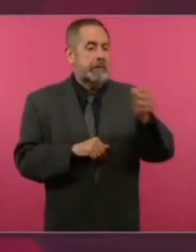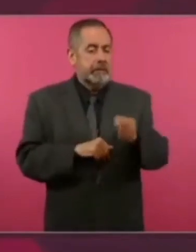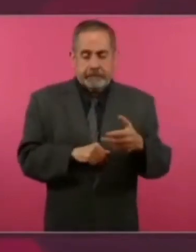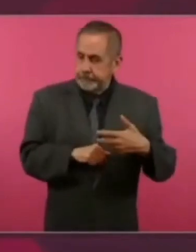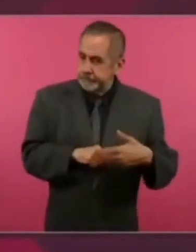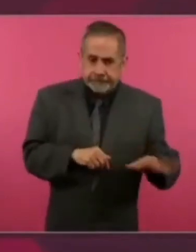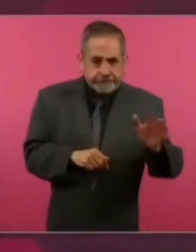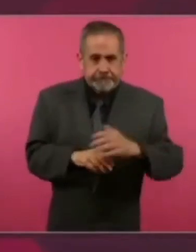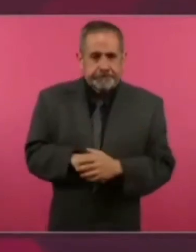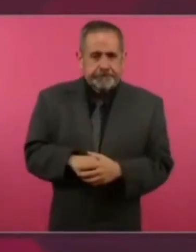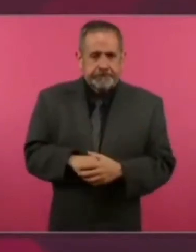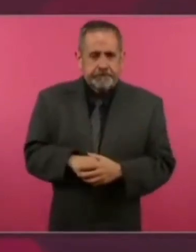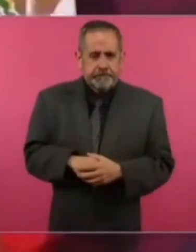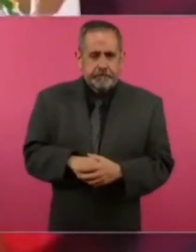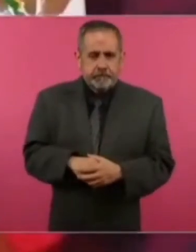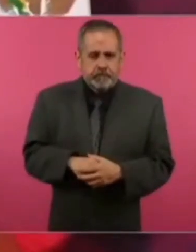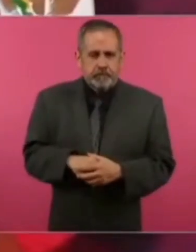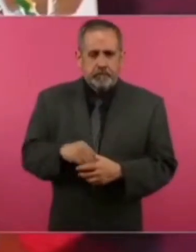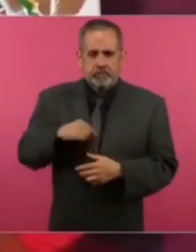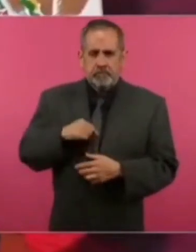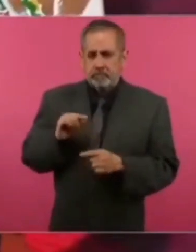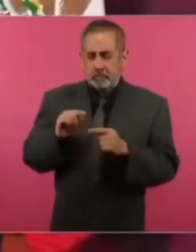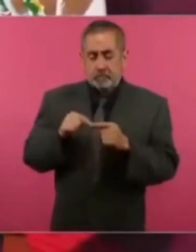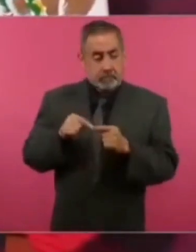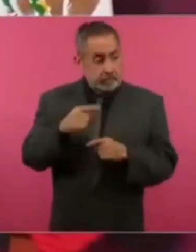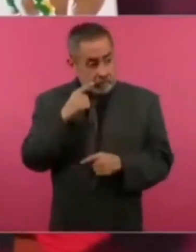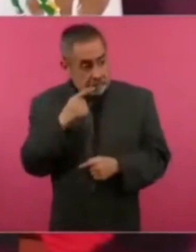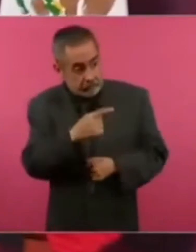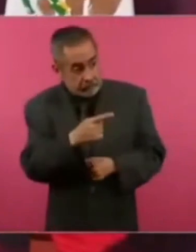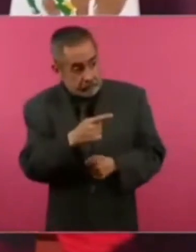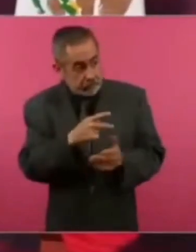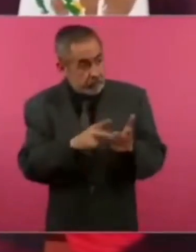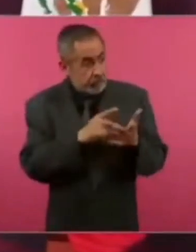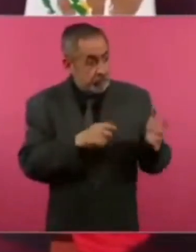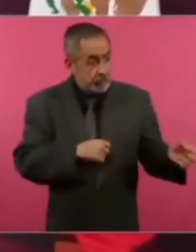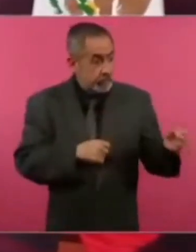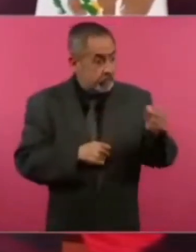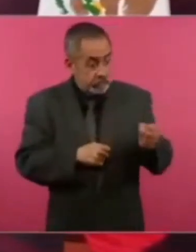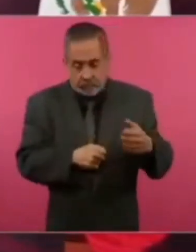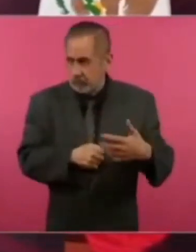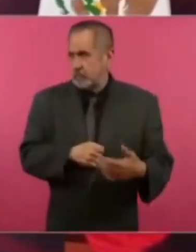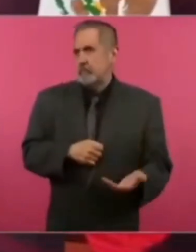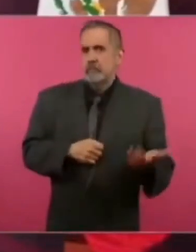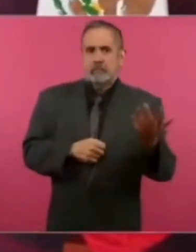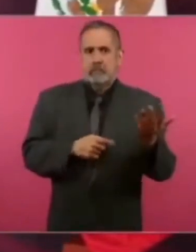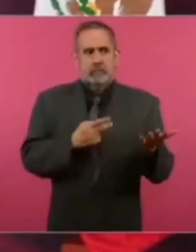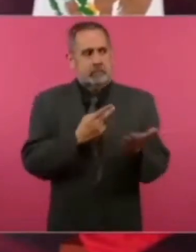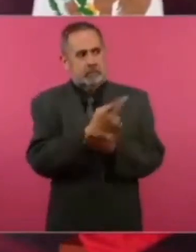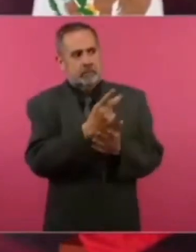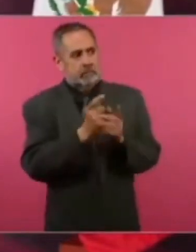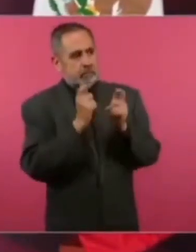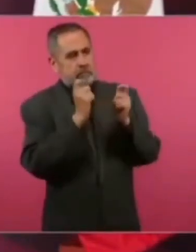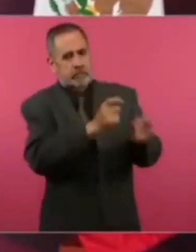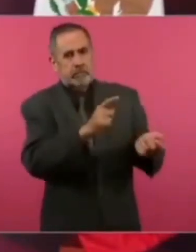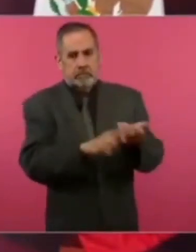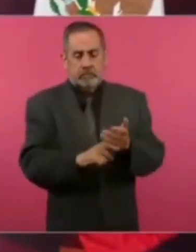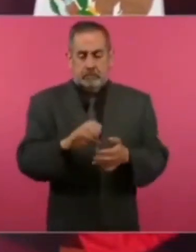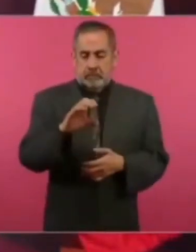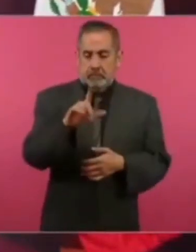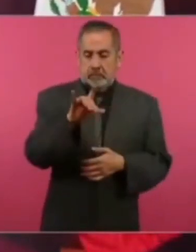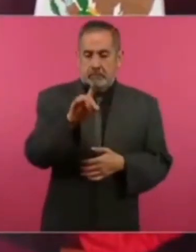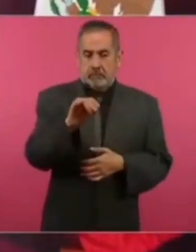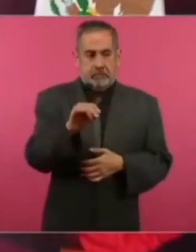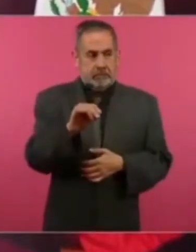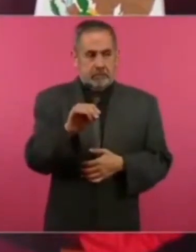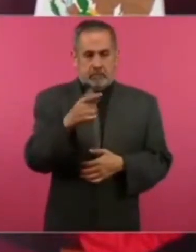yo voy a terminar nada más estoy esperando otro nombramiento de esos para condecorar aquí a Claudia que González